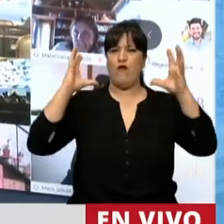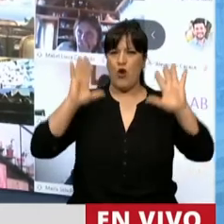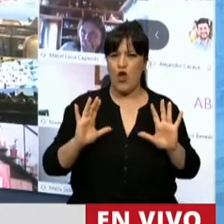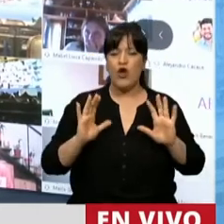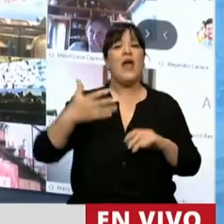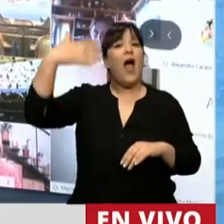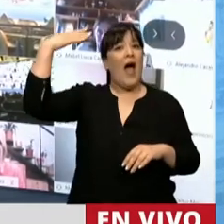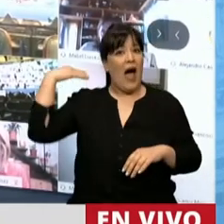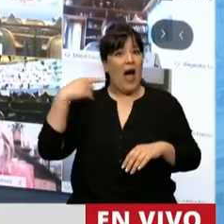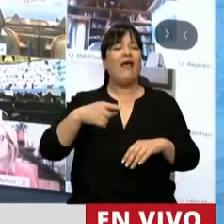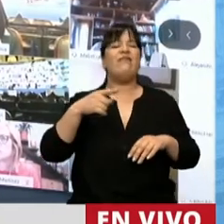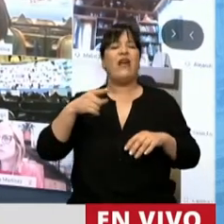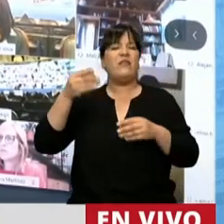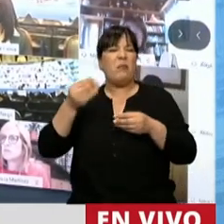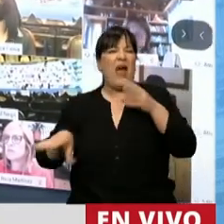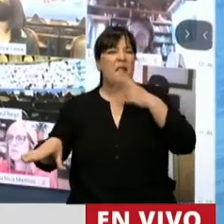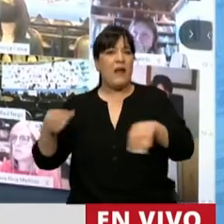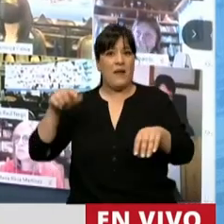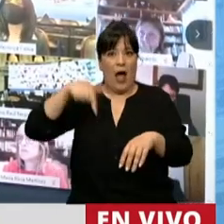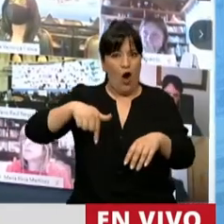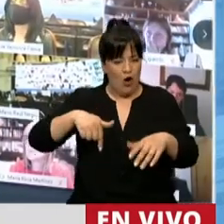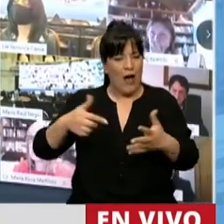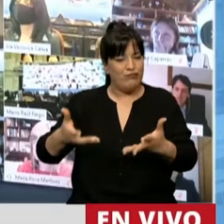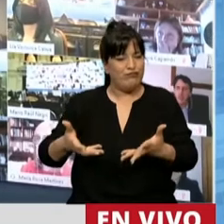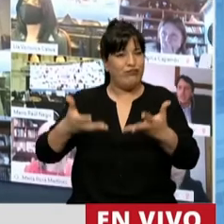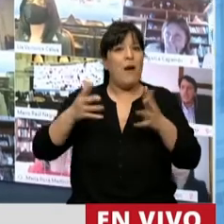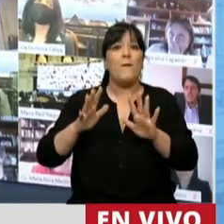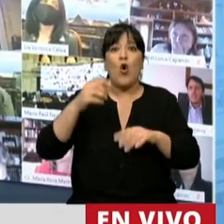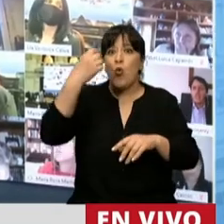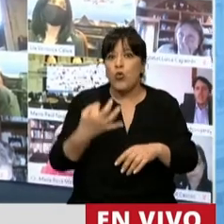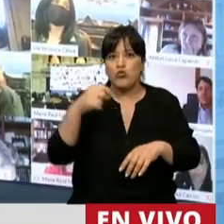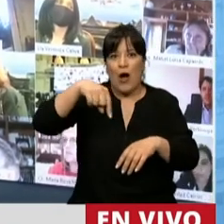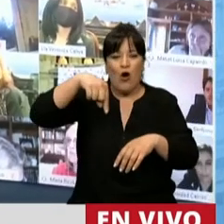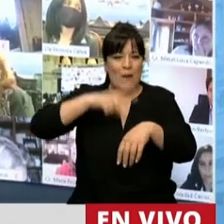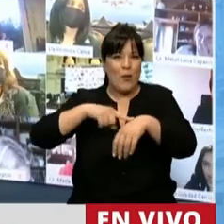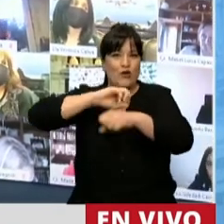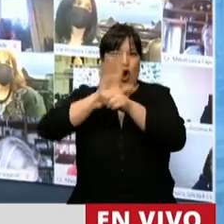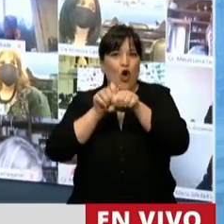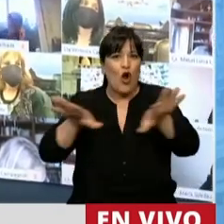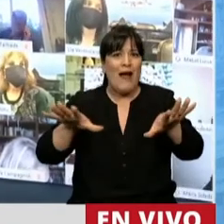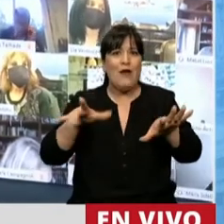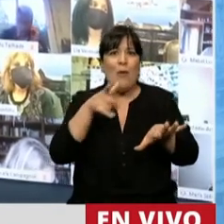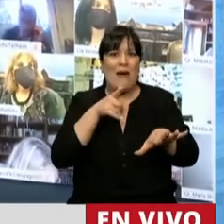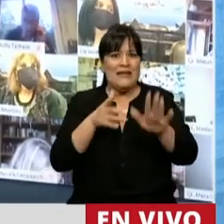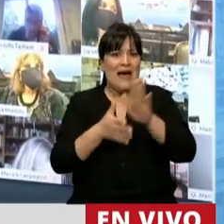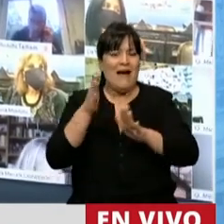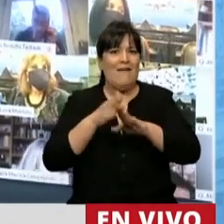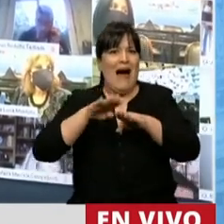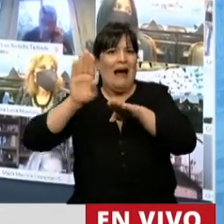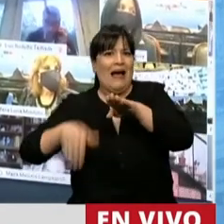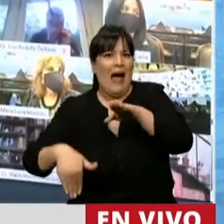instancias y por distintos motivos perdiendo. Y la verdad que el año pandémico puso en riesgo nuevamente que esta media sanción del Senado